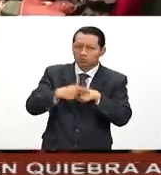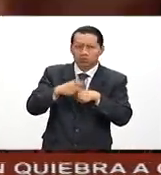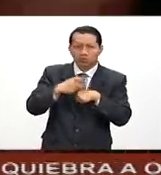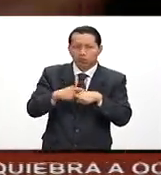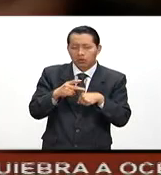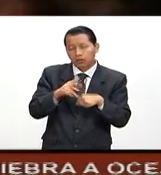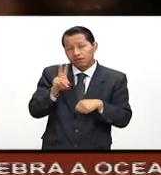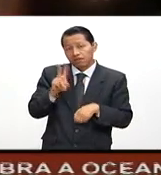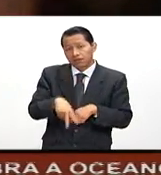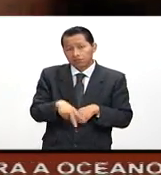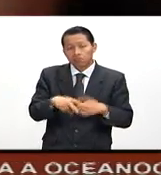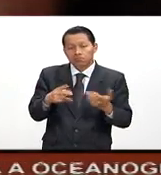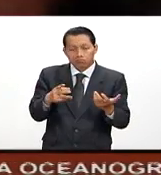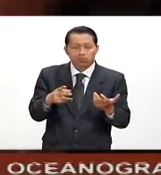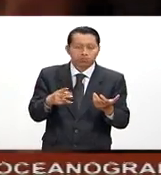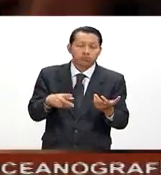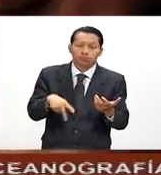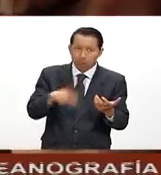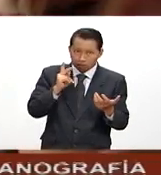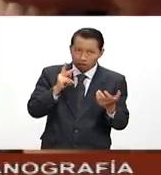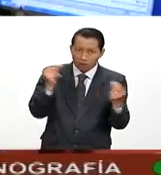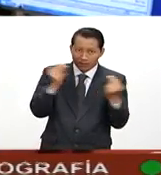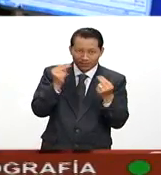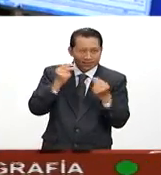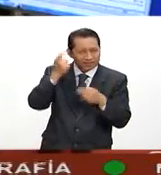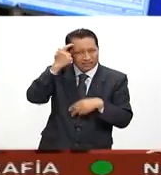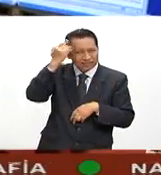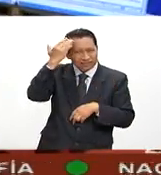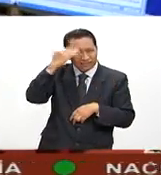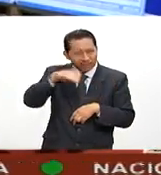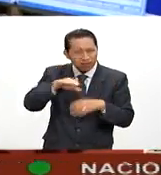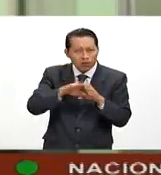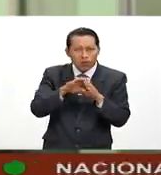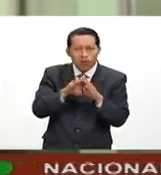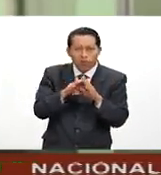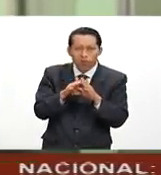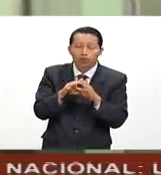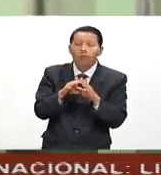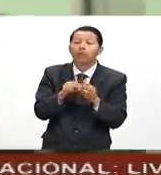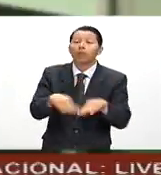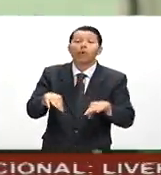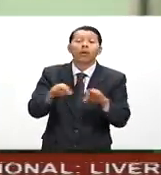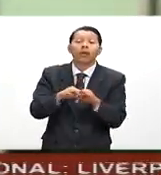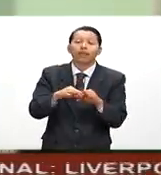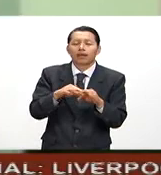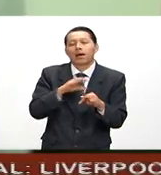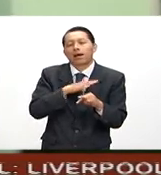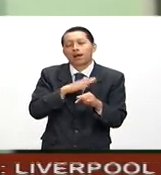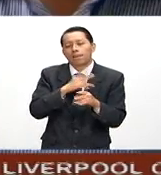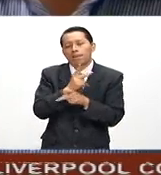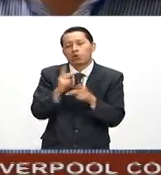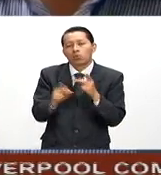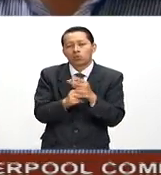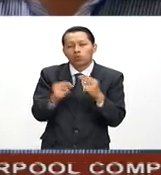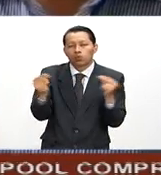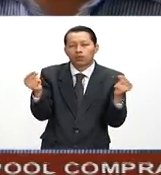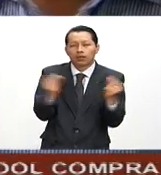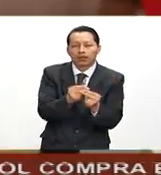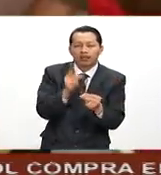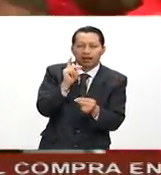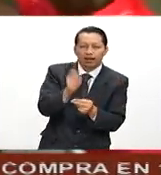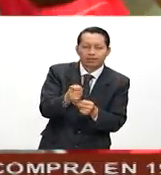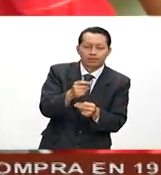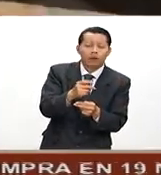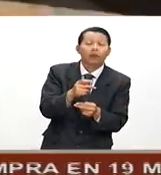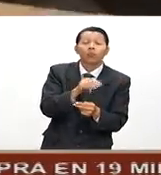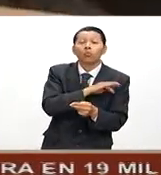riesgo, pero que debemos también tener la conciencia de que hay que adquirir los productos necesarios, en este caso los seguros, que